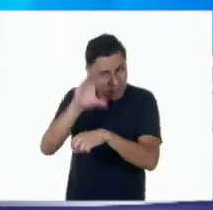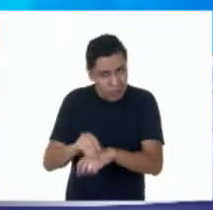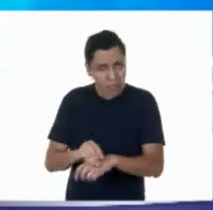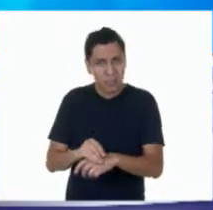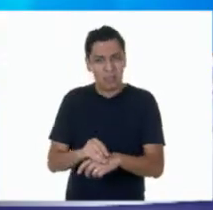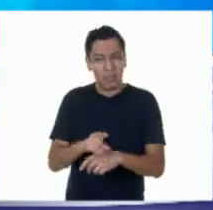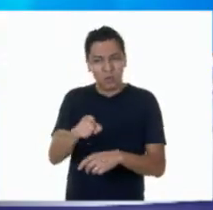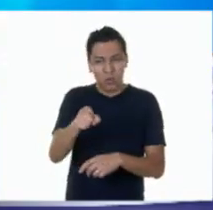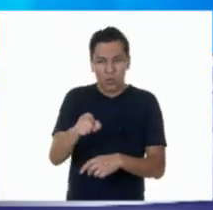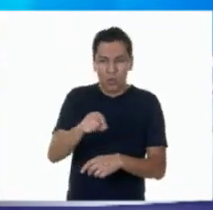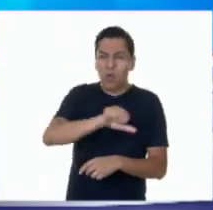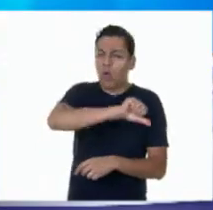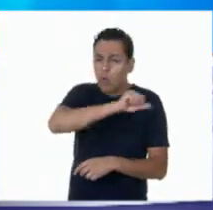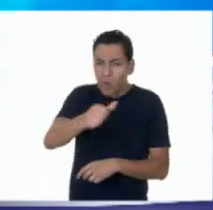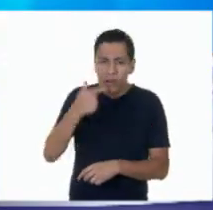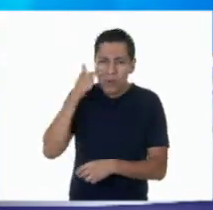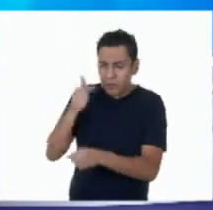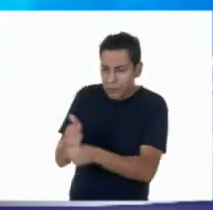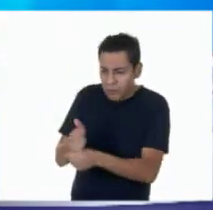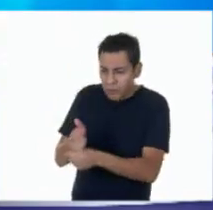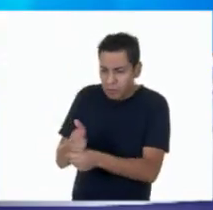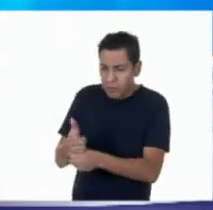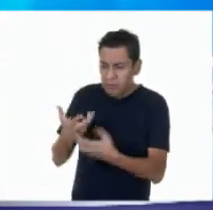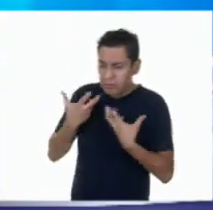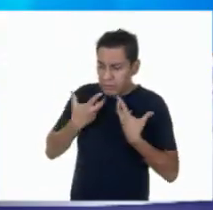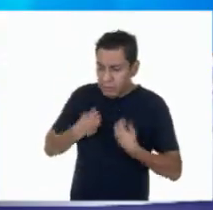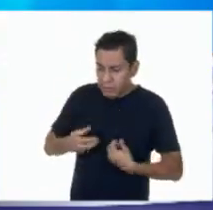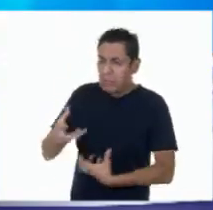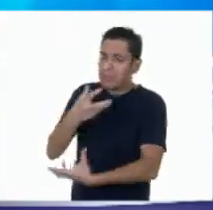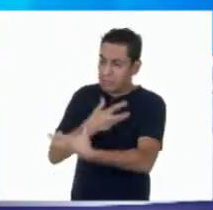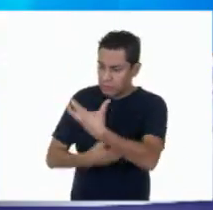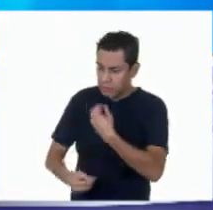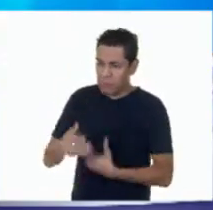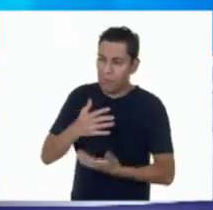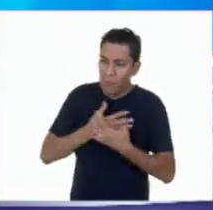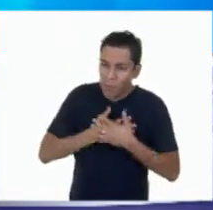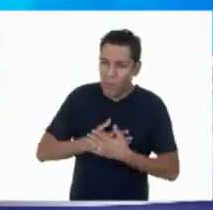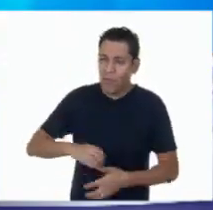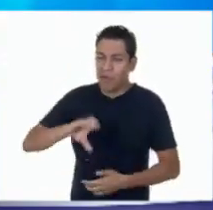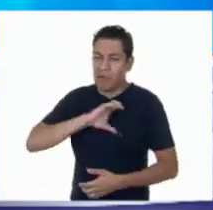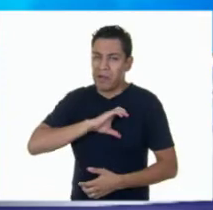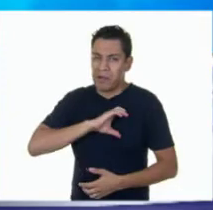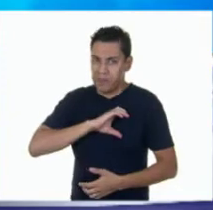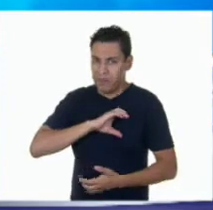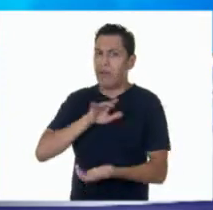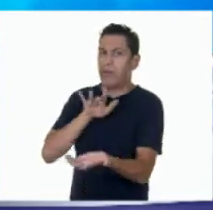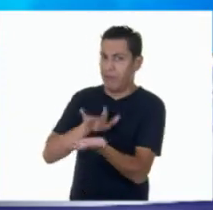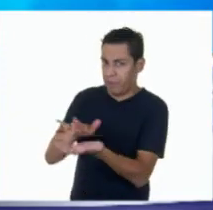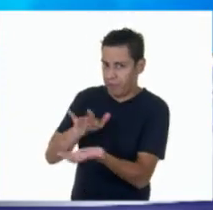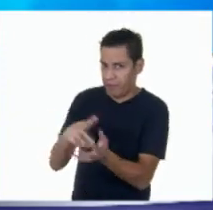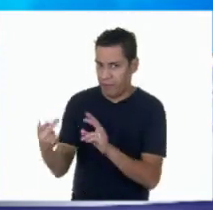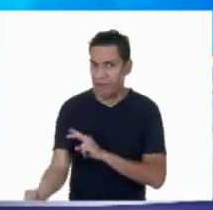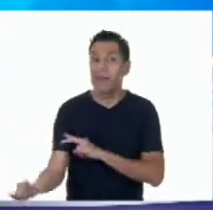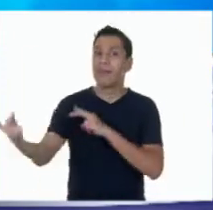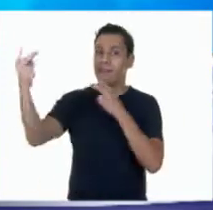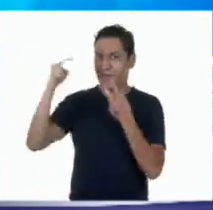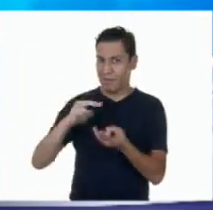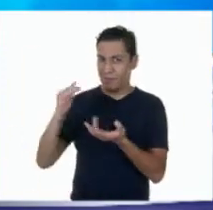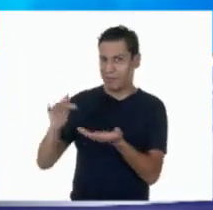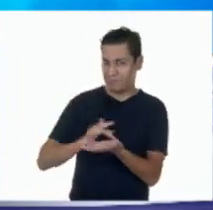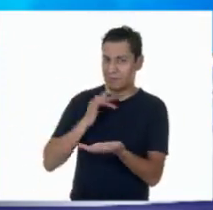empatía, la solidaridad, el amor y sobre todo el cariño, pueden apoyar en estos momentos de